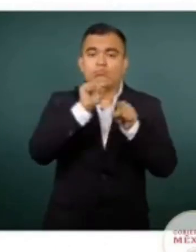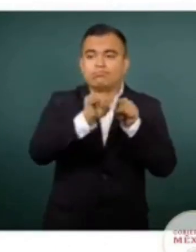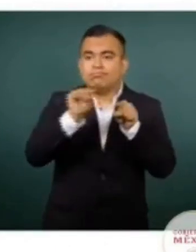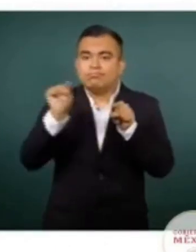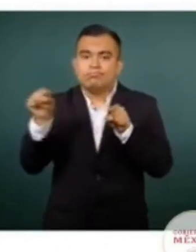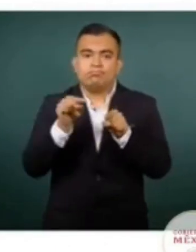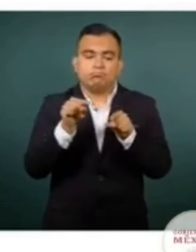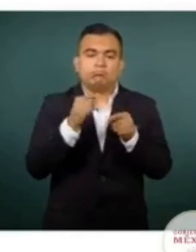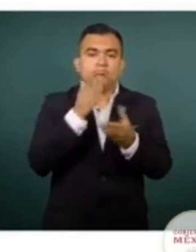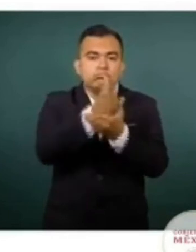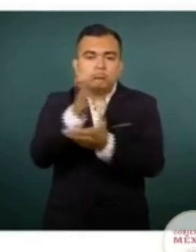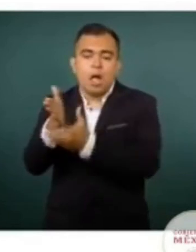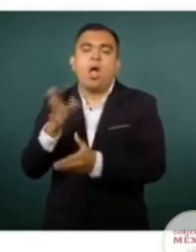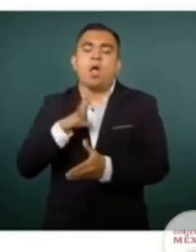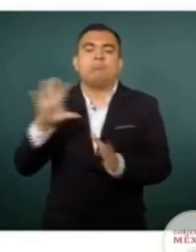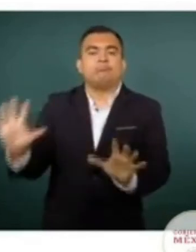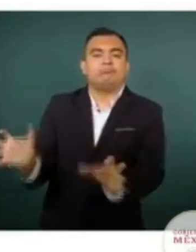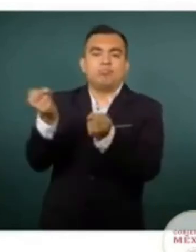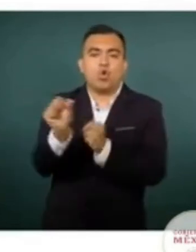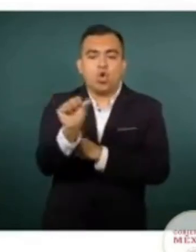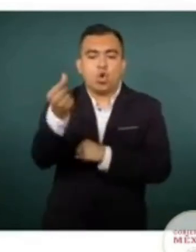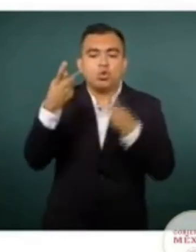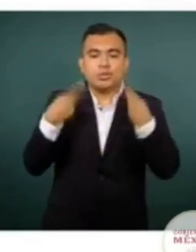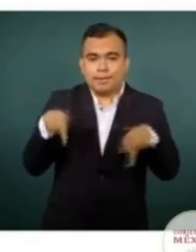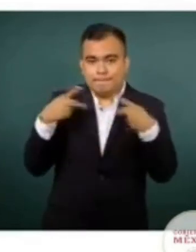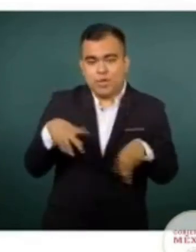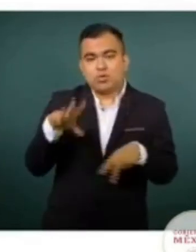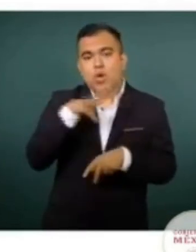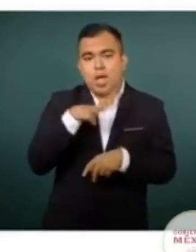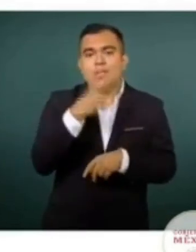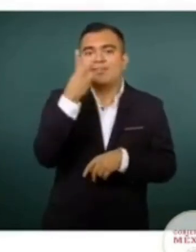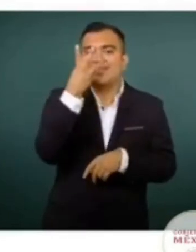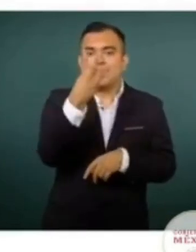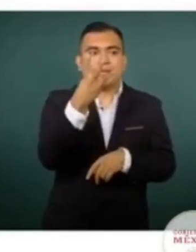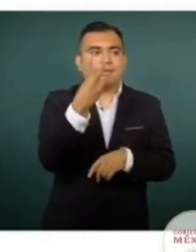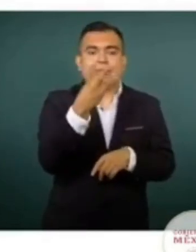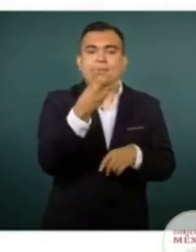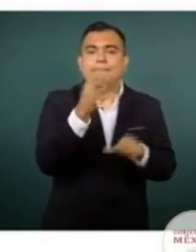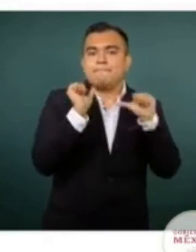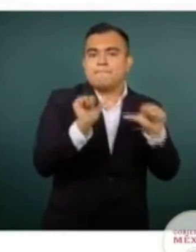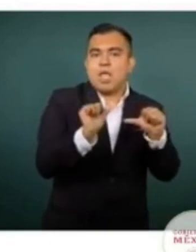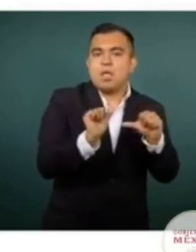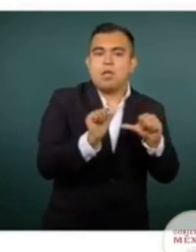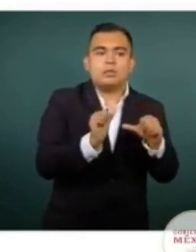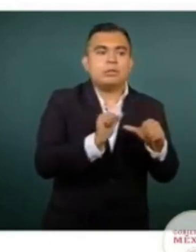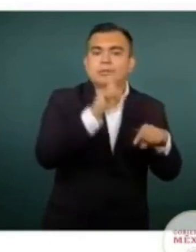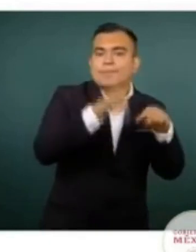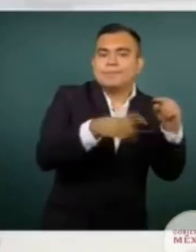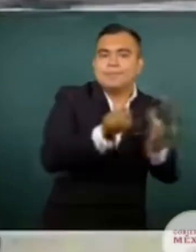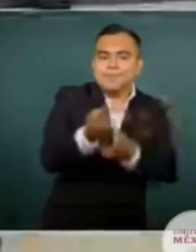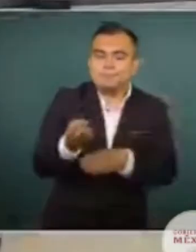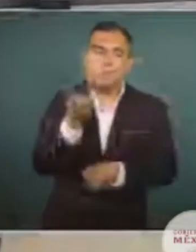rescatado a 11 personas y han realizado tres evacuaciones médicas. Esto todo.